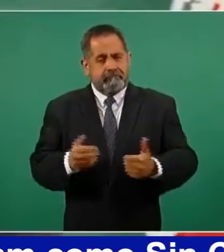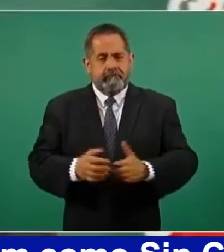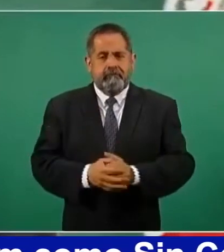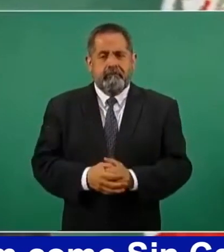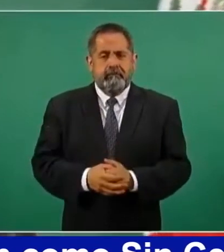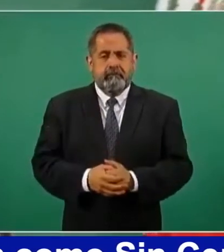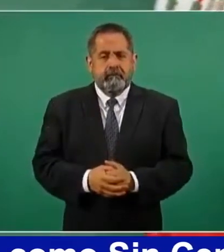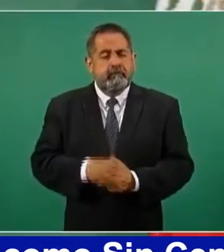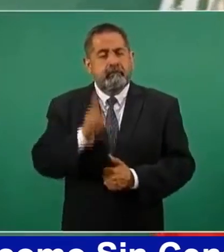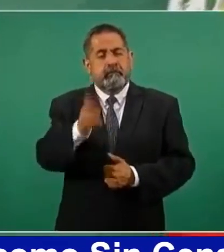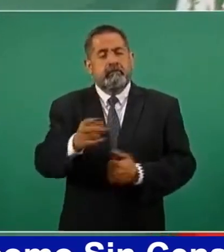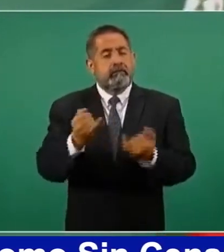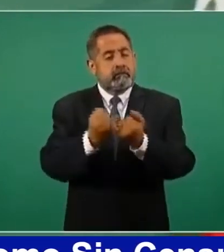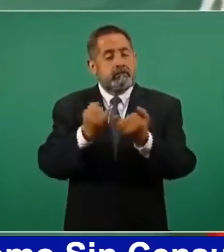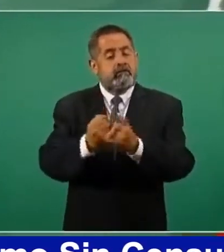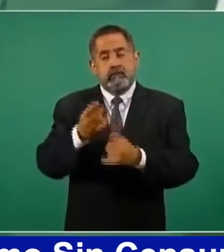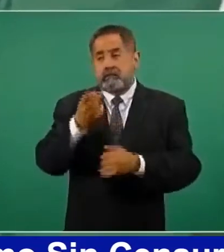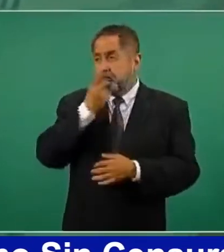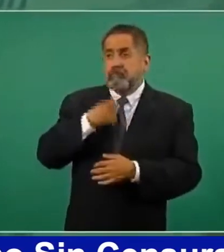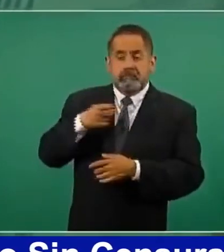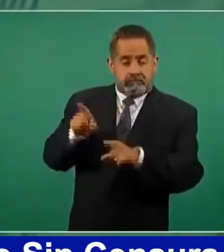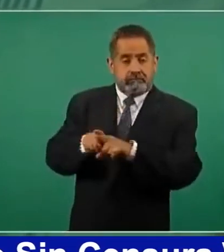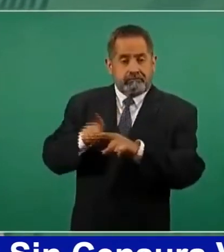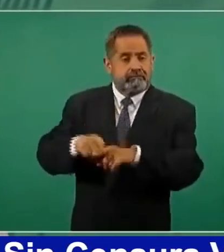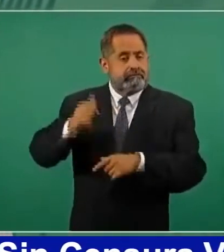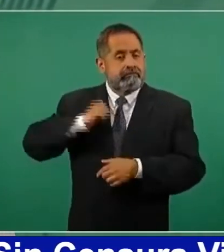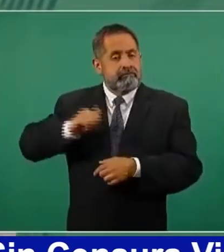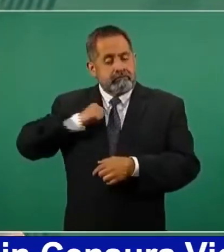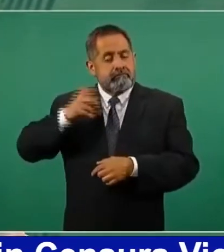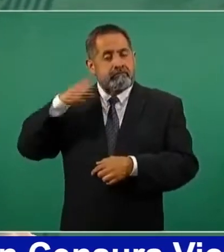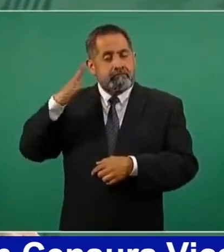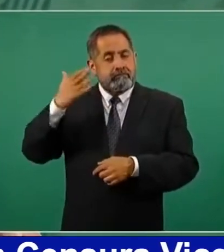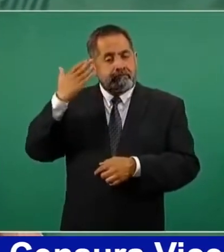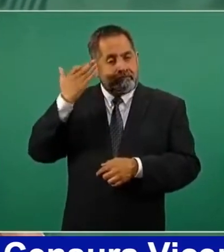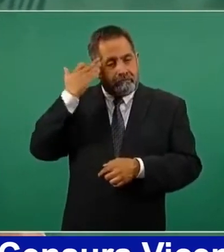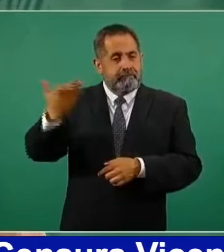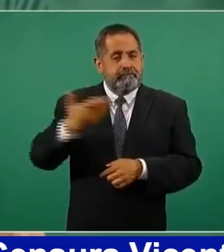Así como separó, me dijo, presidente Juárez,